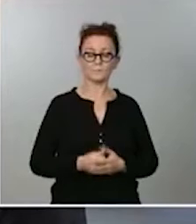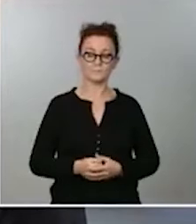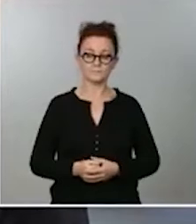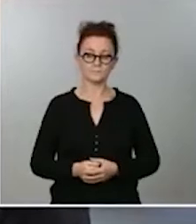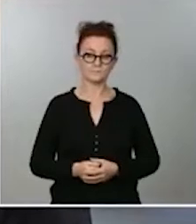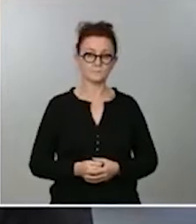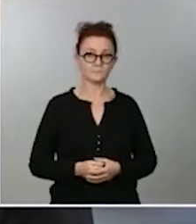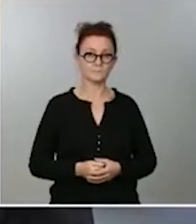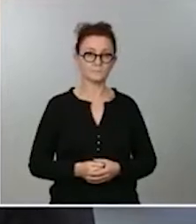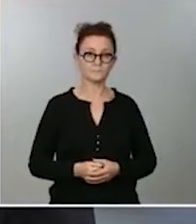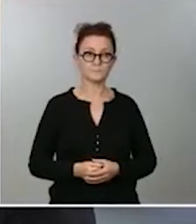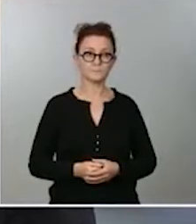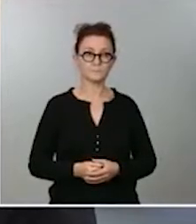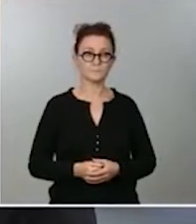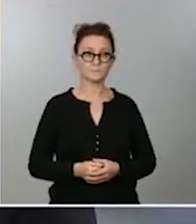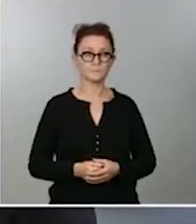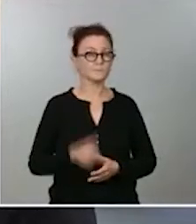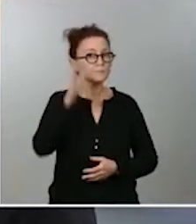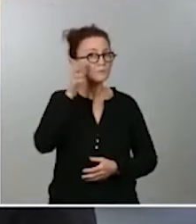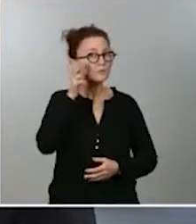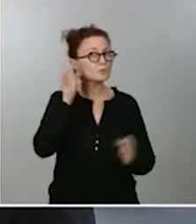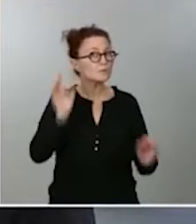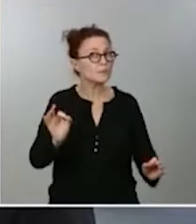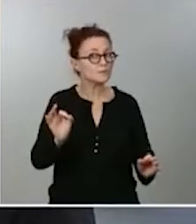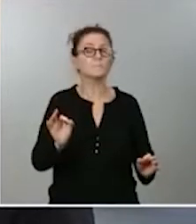¿Me escucháis bien? Sí, adelante.